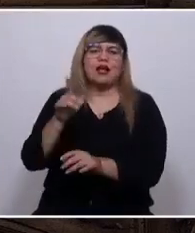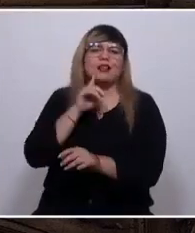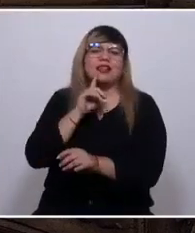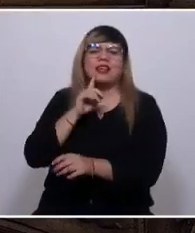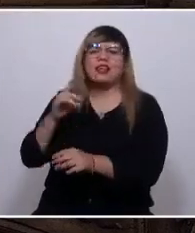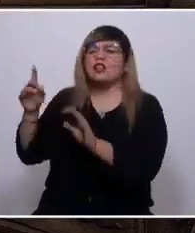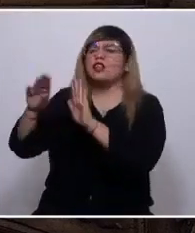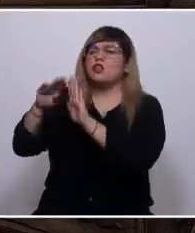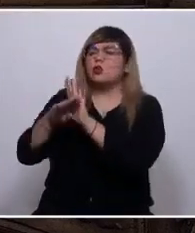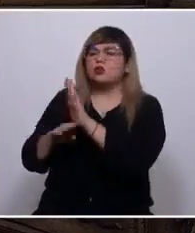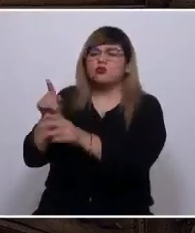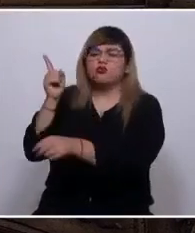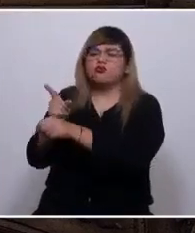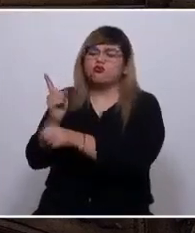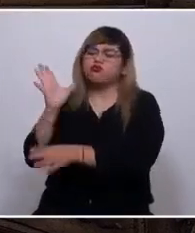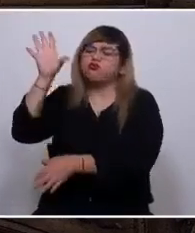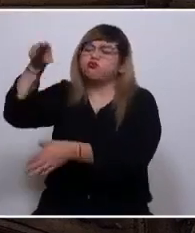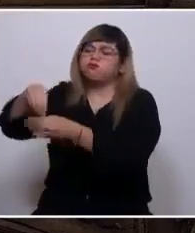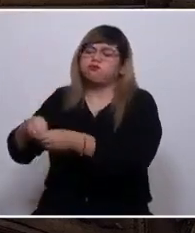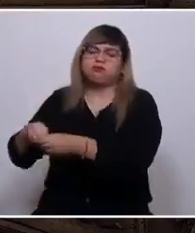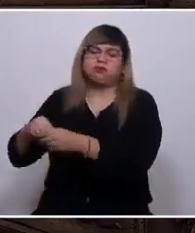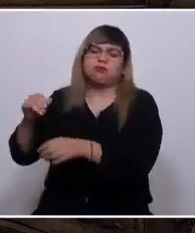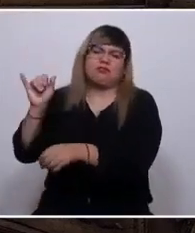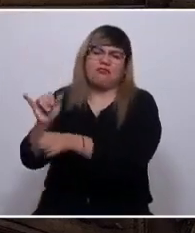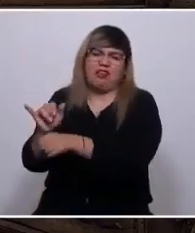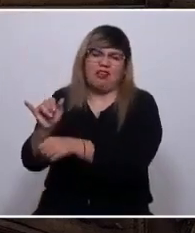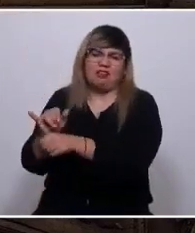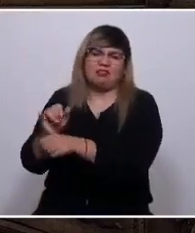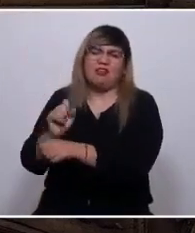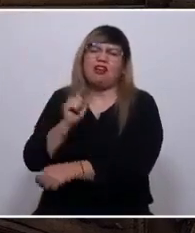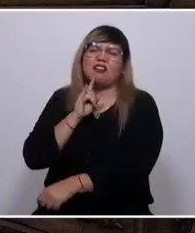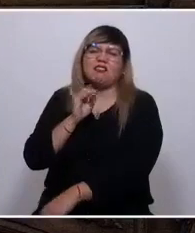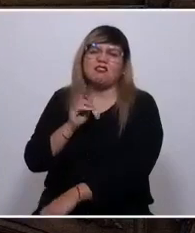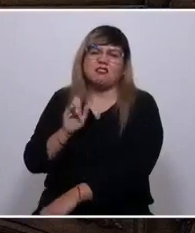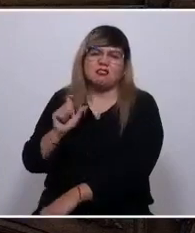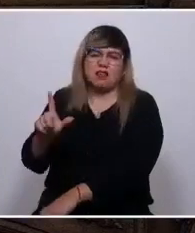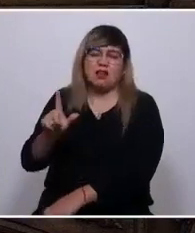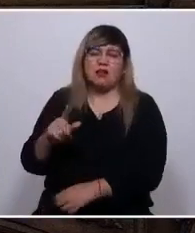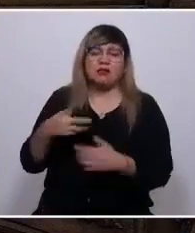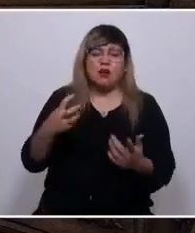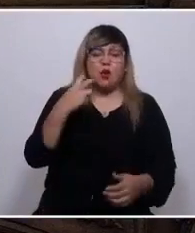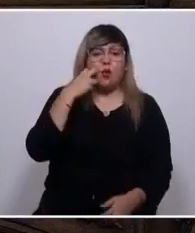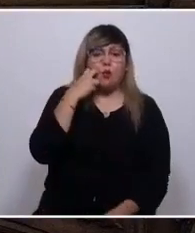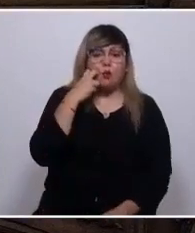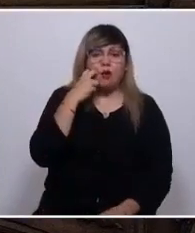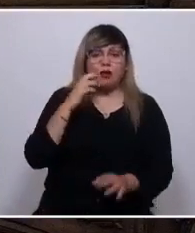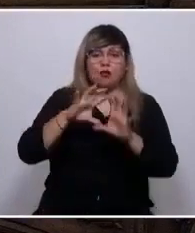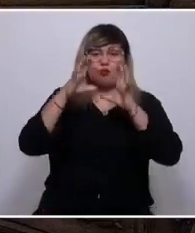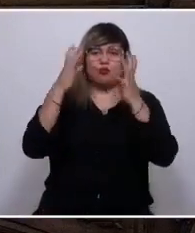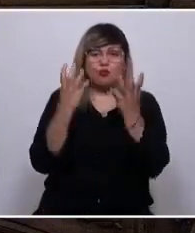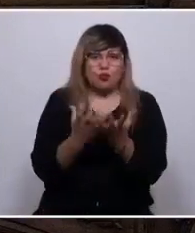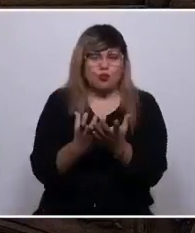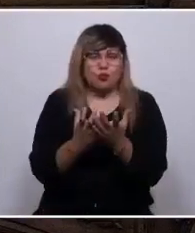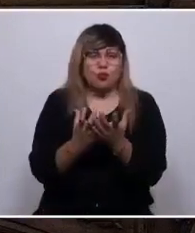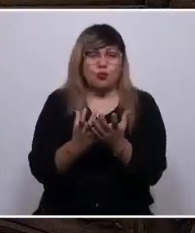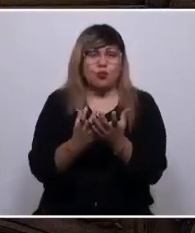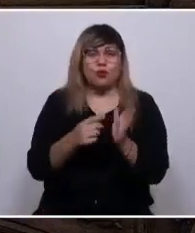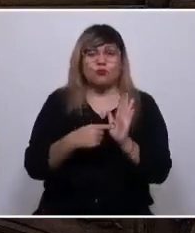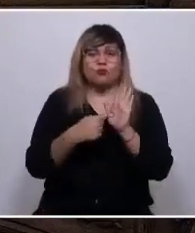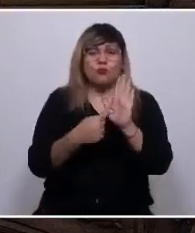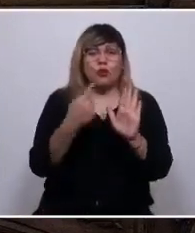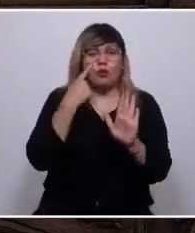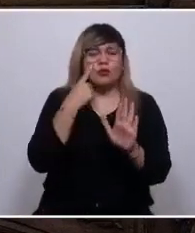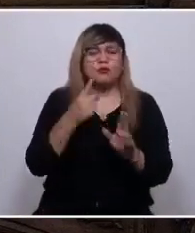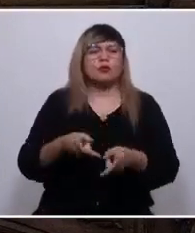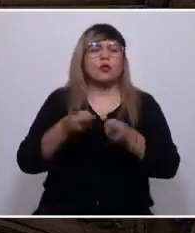artificialmente insertadas por otros. De este concepto de ser vivo, conocido en el mundo entero como autopoyesis, se desprende un derecho